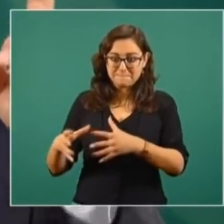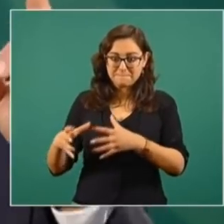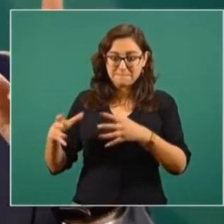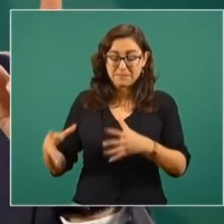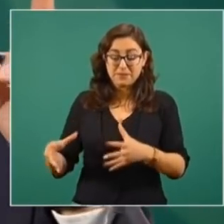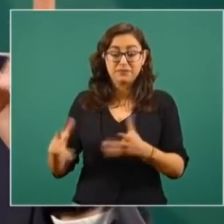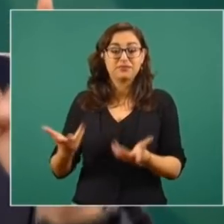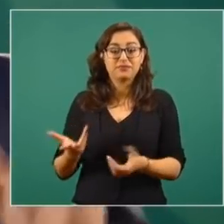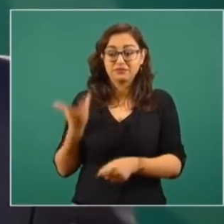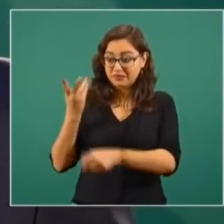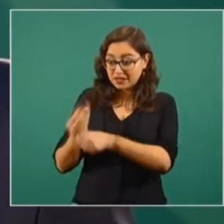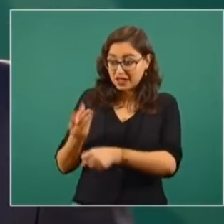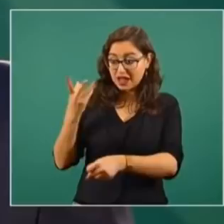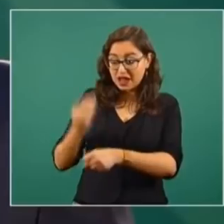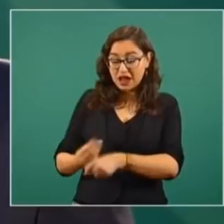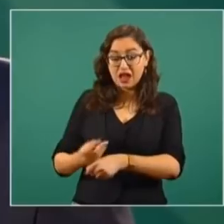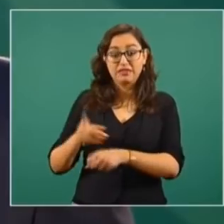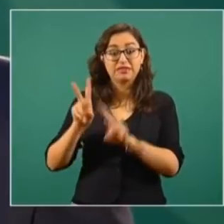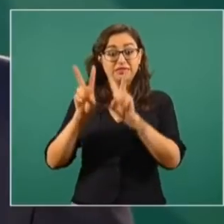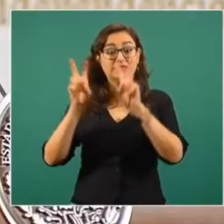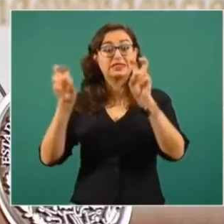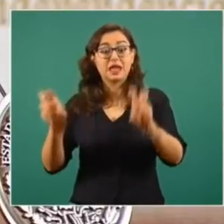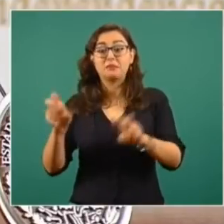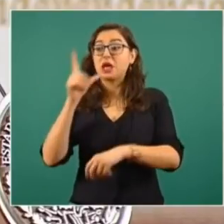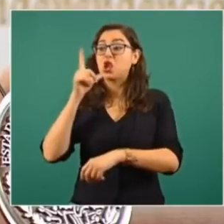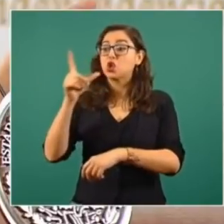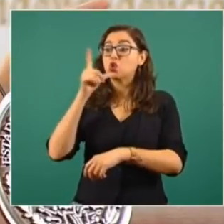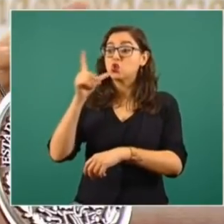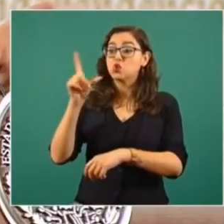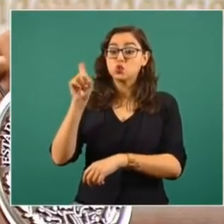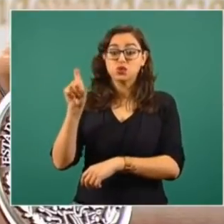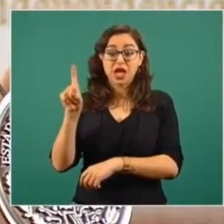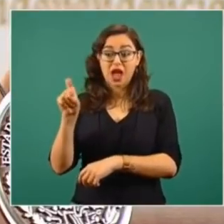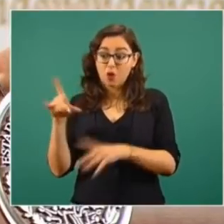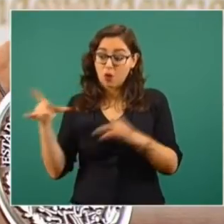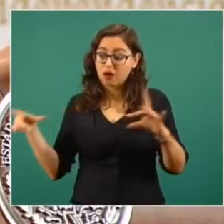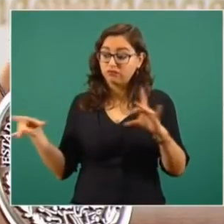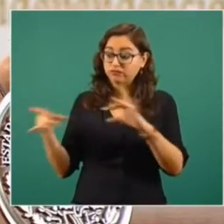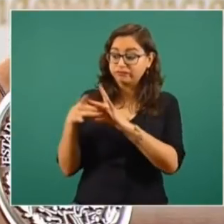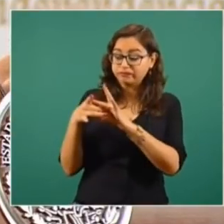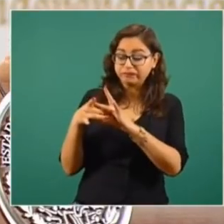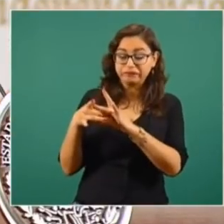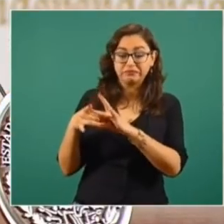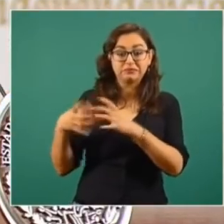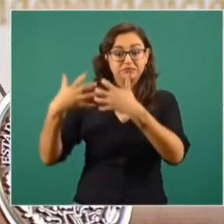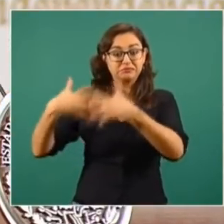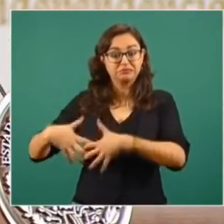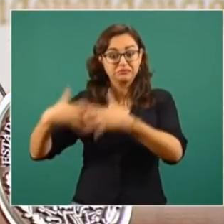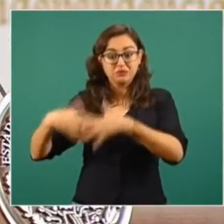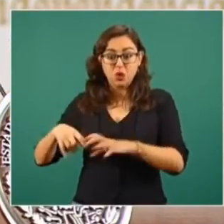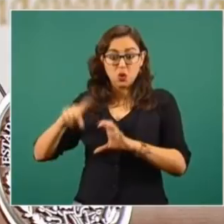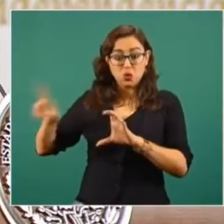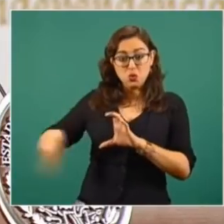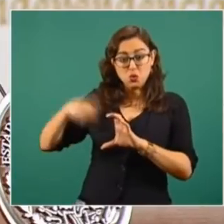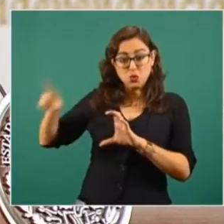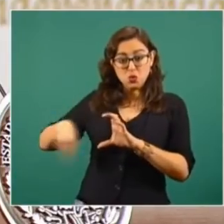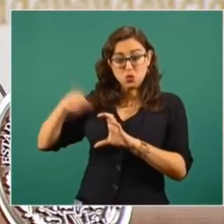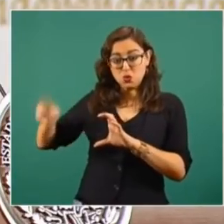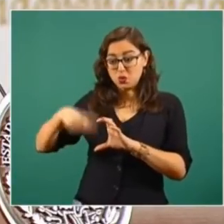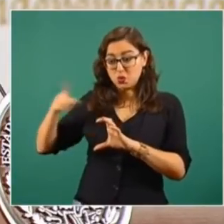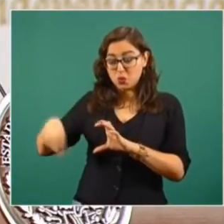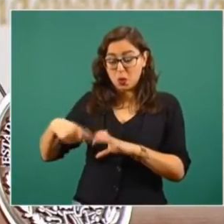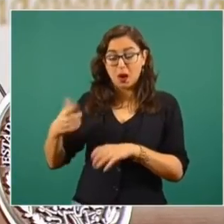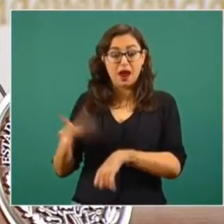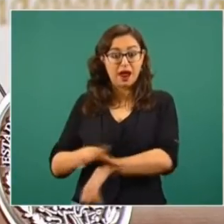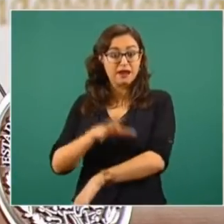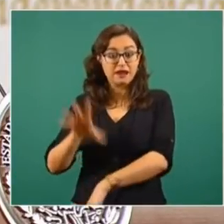modernizando las hidroeléctricas con mejores turbinas para generar